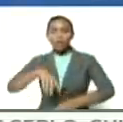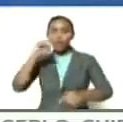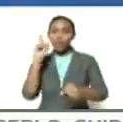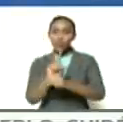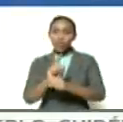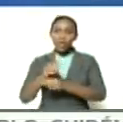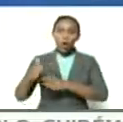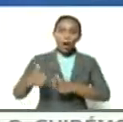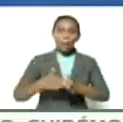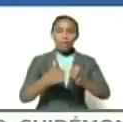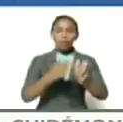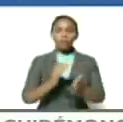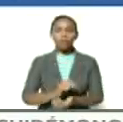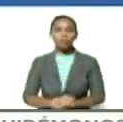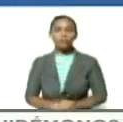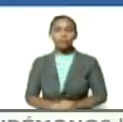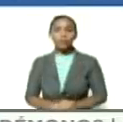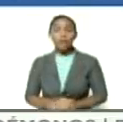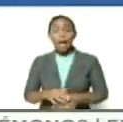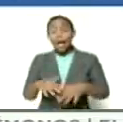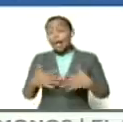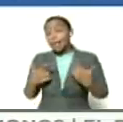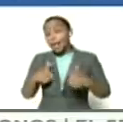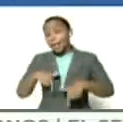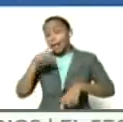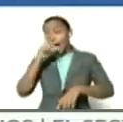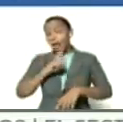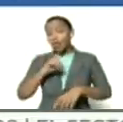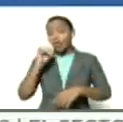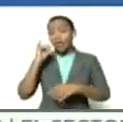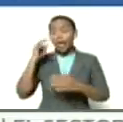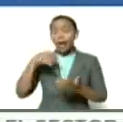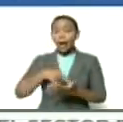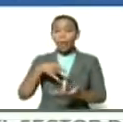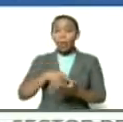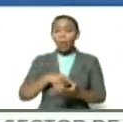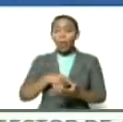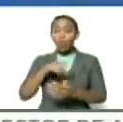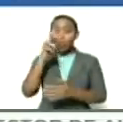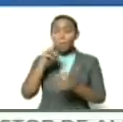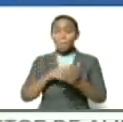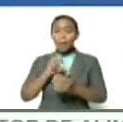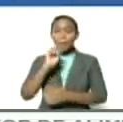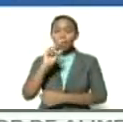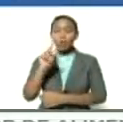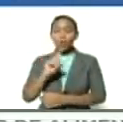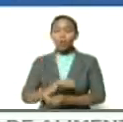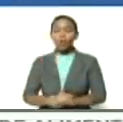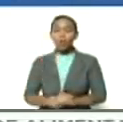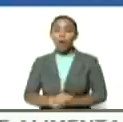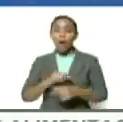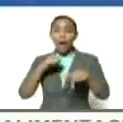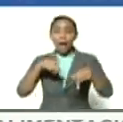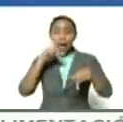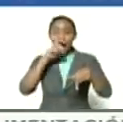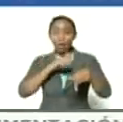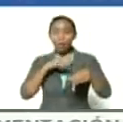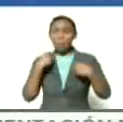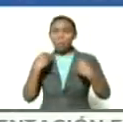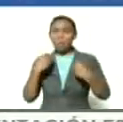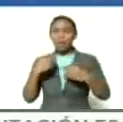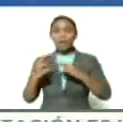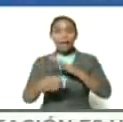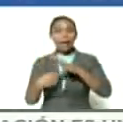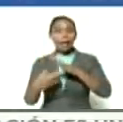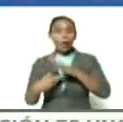camino así que este año de carabobo 2021 es el año para recrearnos